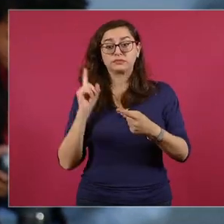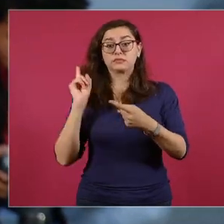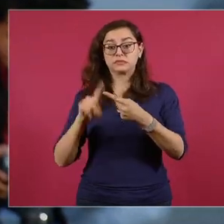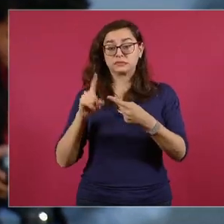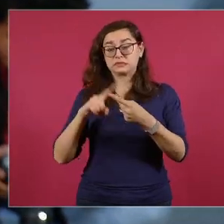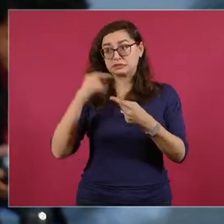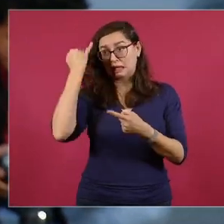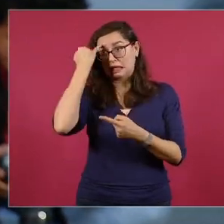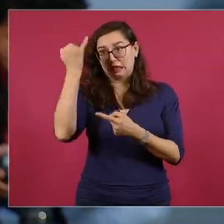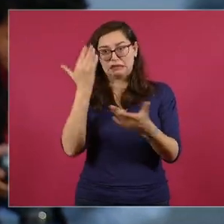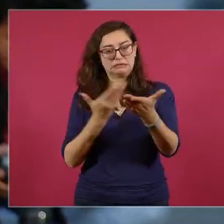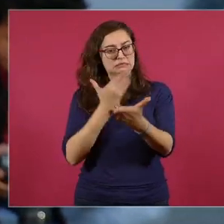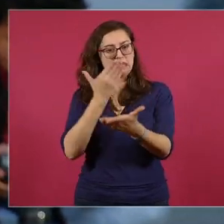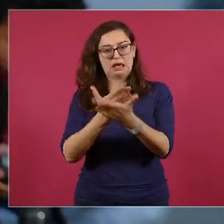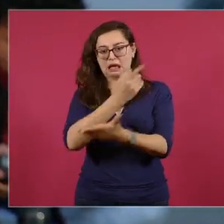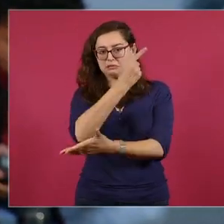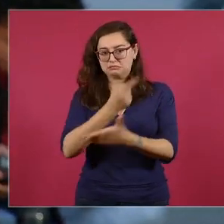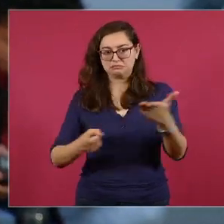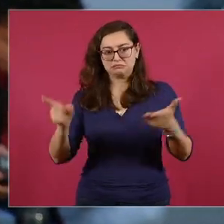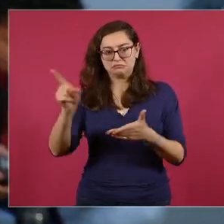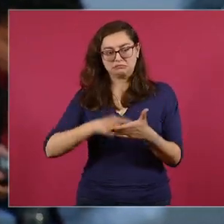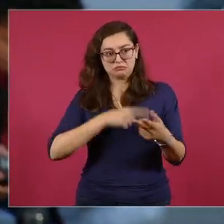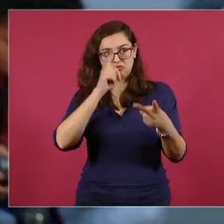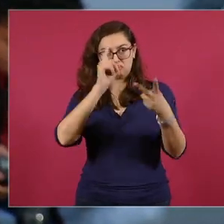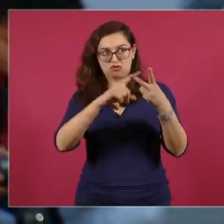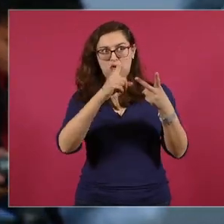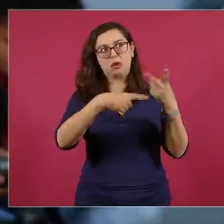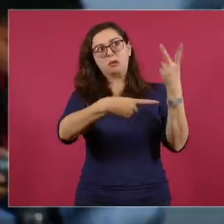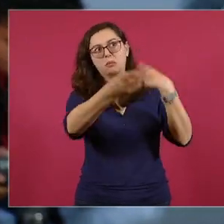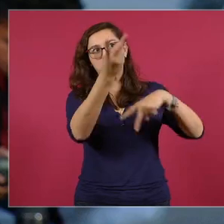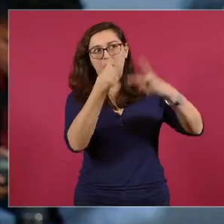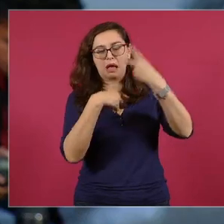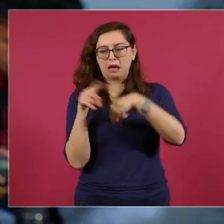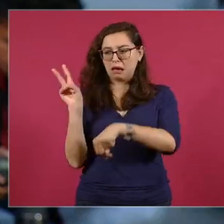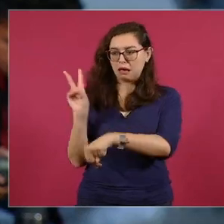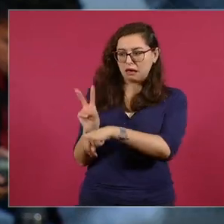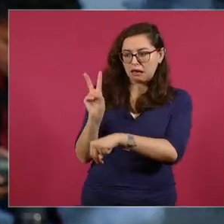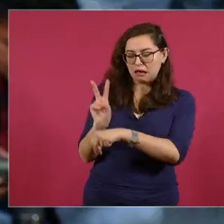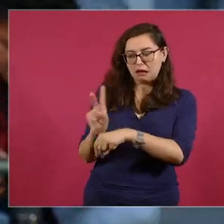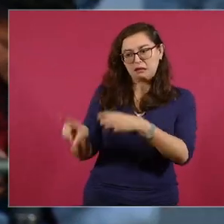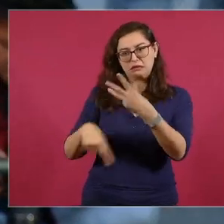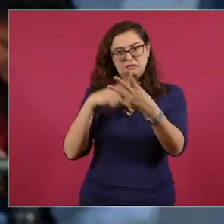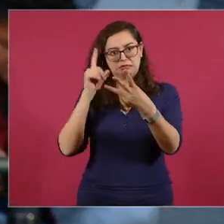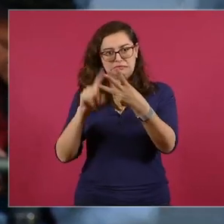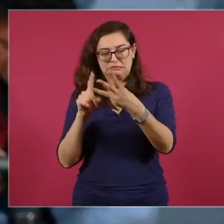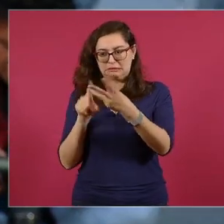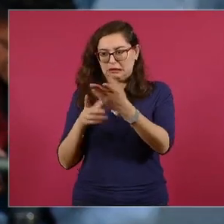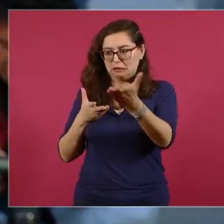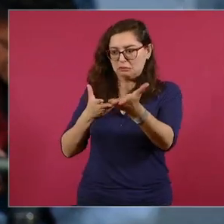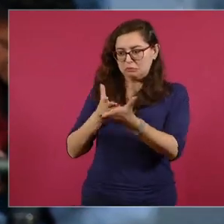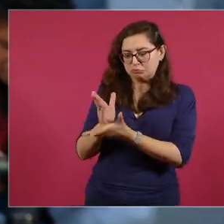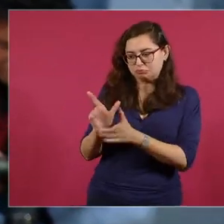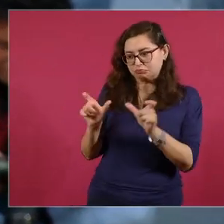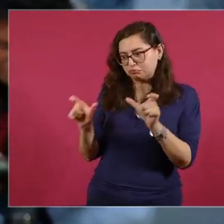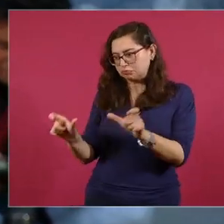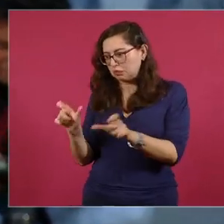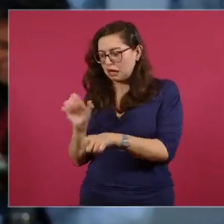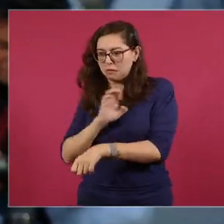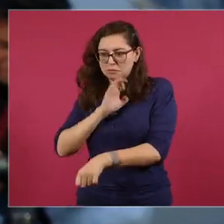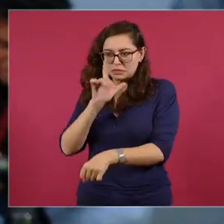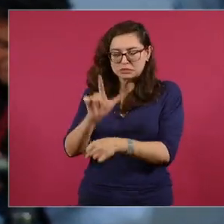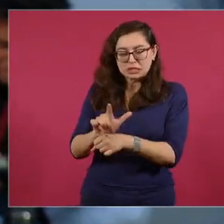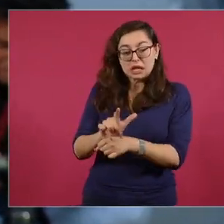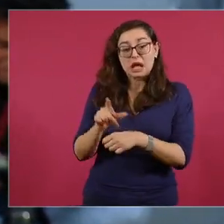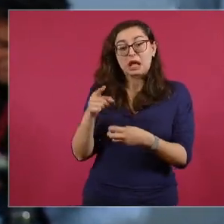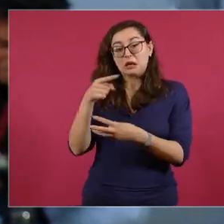iniciativa también piden una observación especial sobre México y un mecanismo especial de seguimiento ellos en sus consideraciones señalan